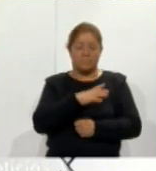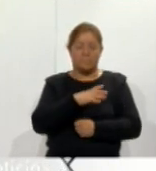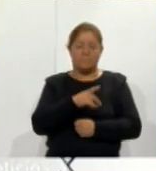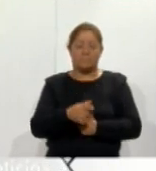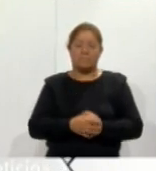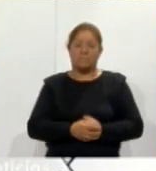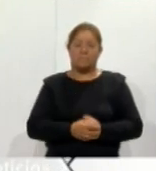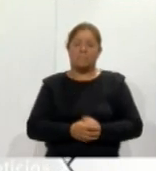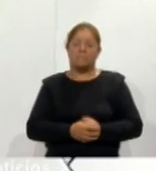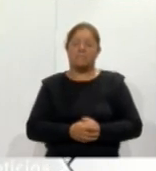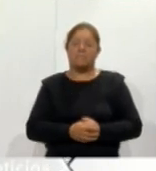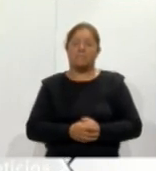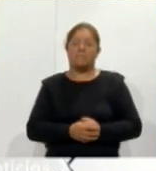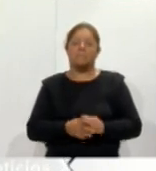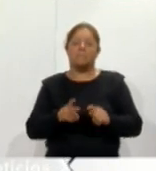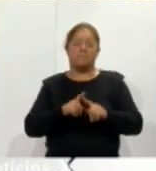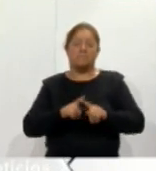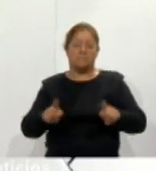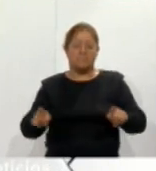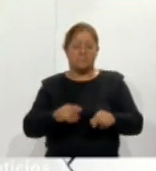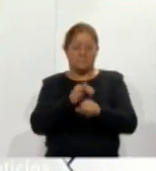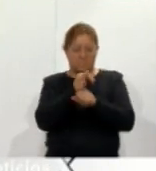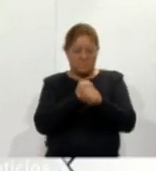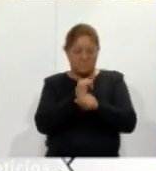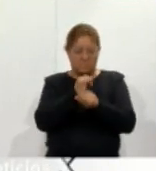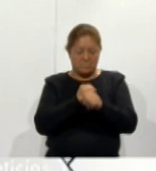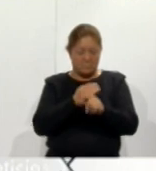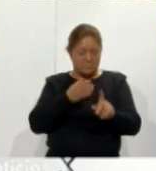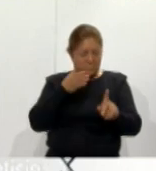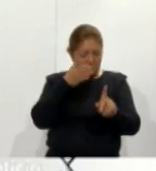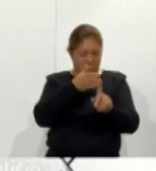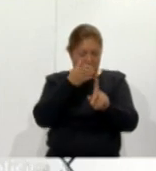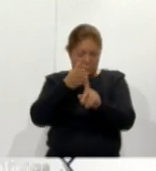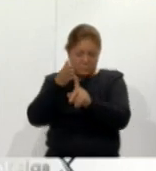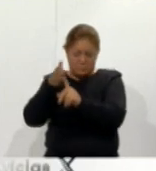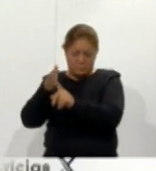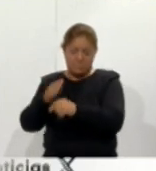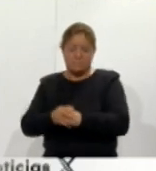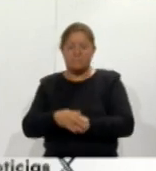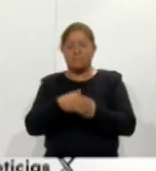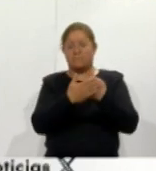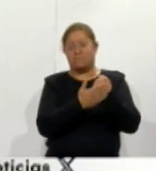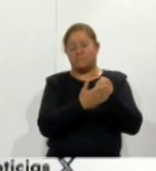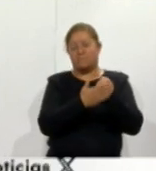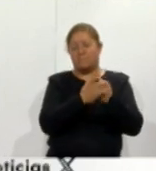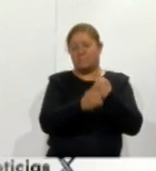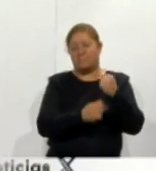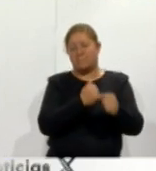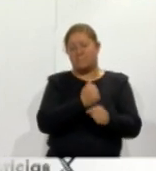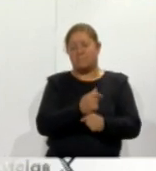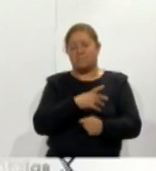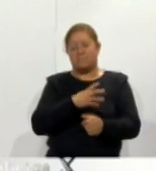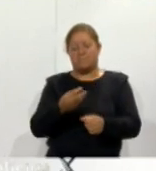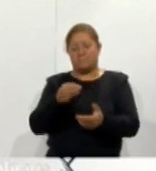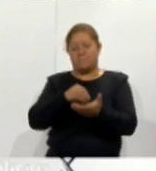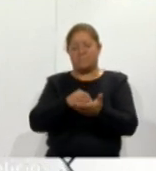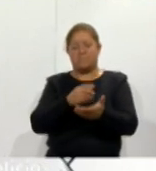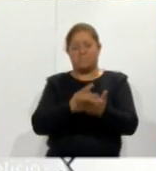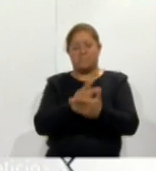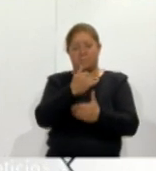diferentes líneas de investigación es decir un modelo muy flexible y el siguiente año aplican su proyecto en la organización donde